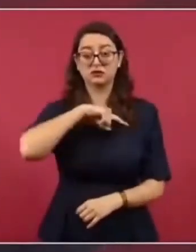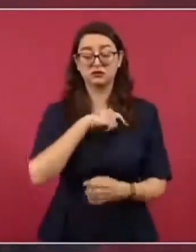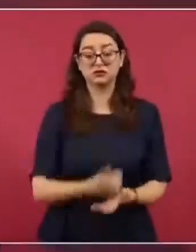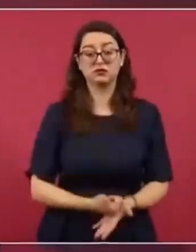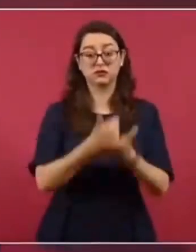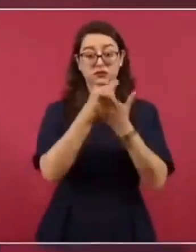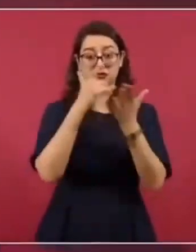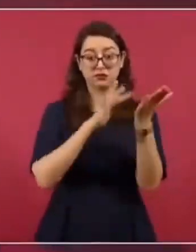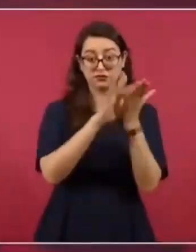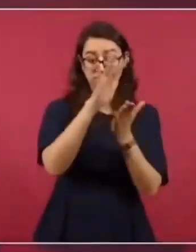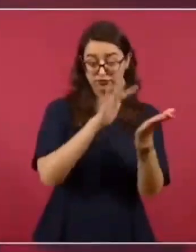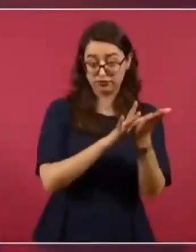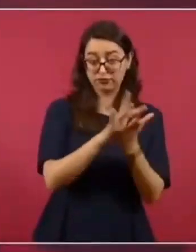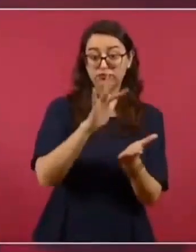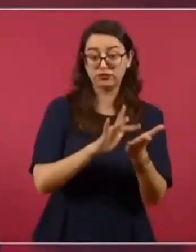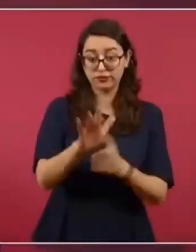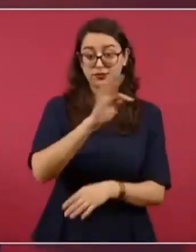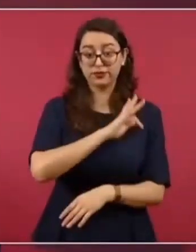que podamos.